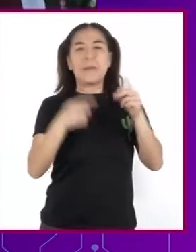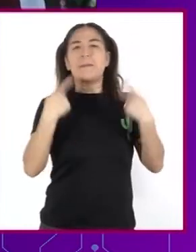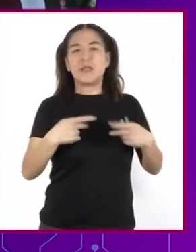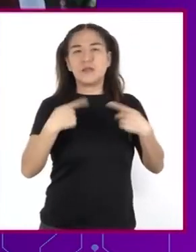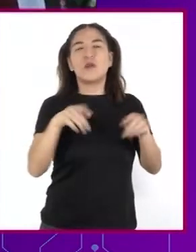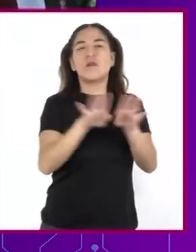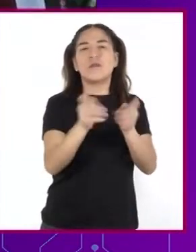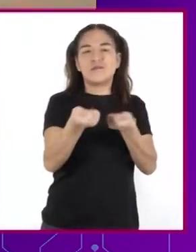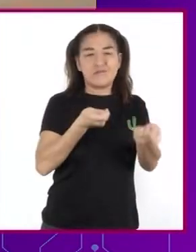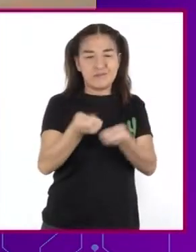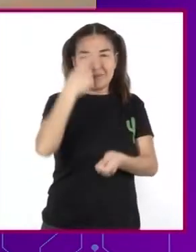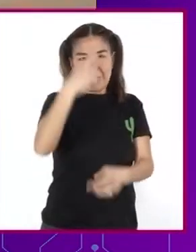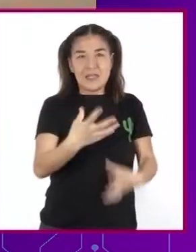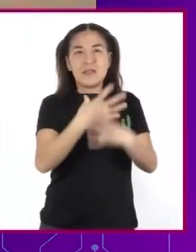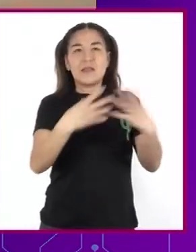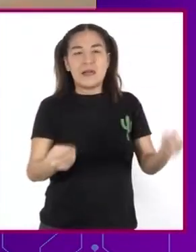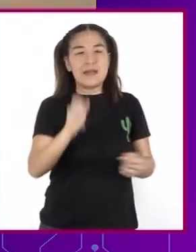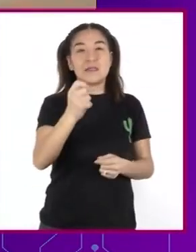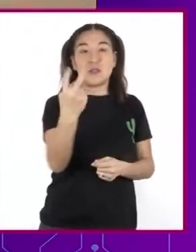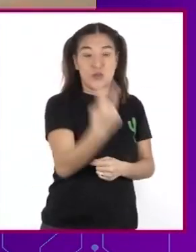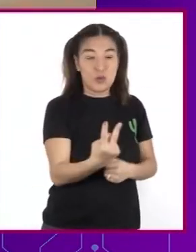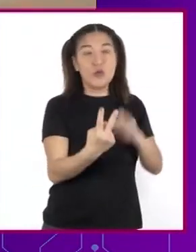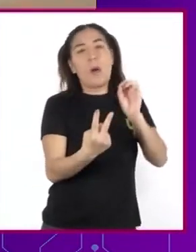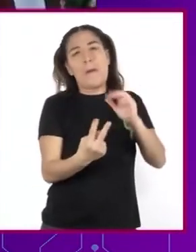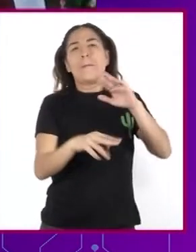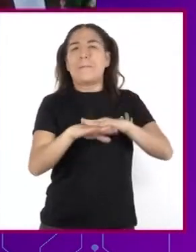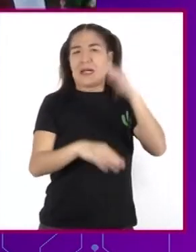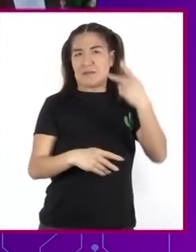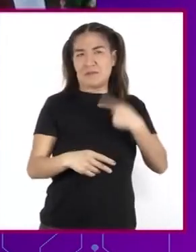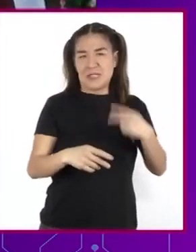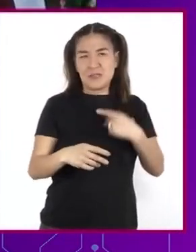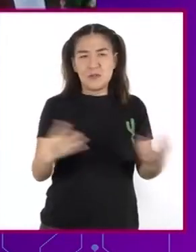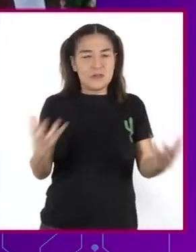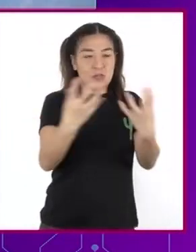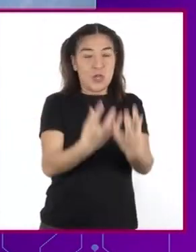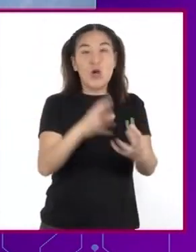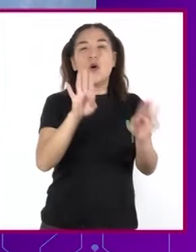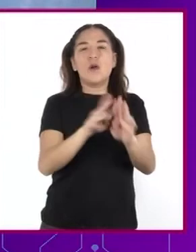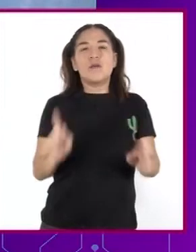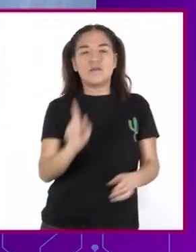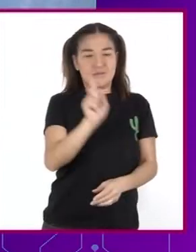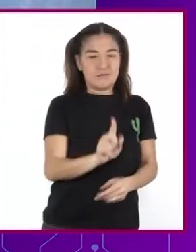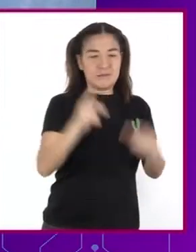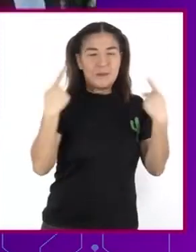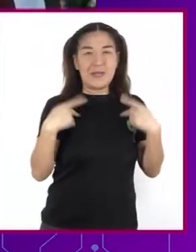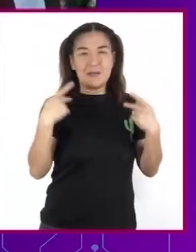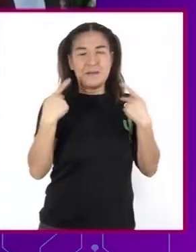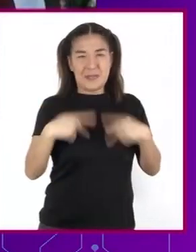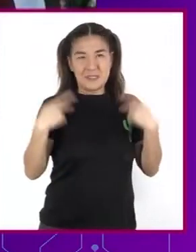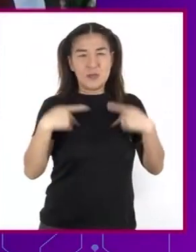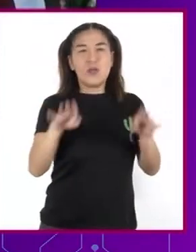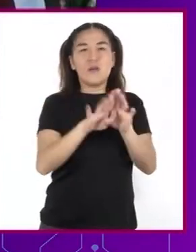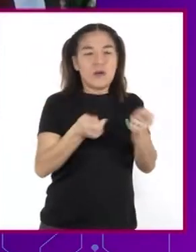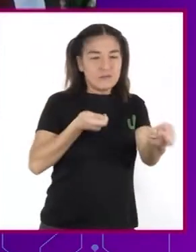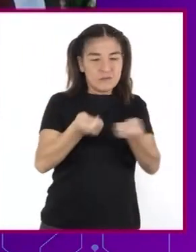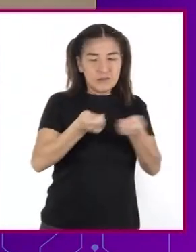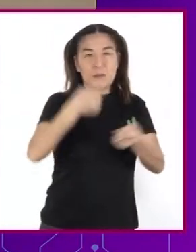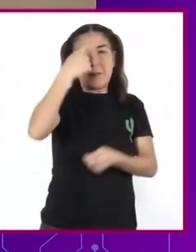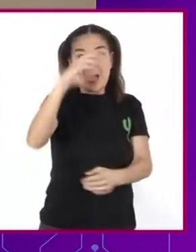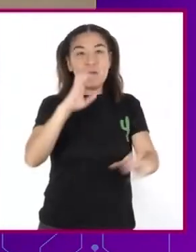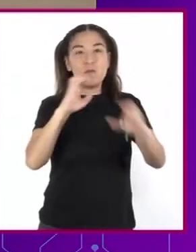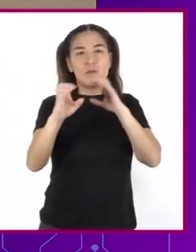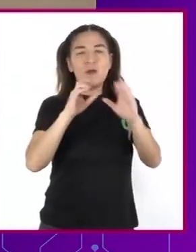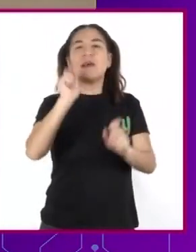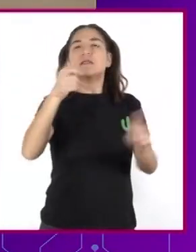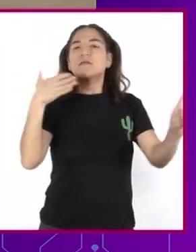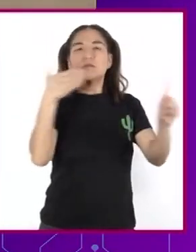Mediar Es intervenir Entre dos o más partes Para ayudarlas A ponerse de acuerdo Busca garantizar Que la comunicación Se centre En